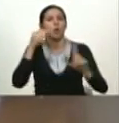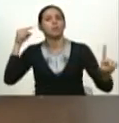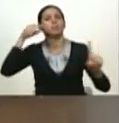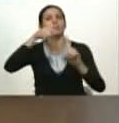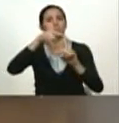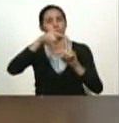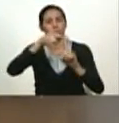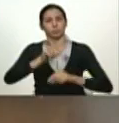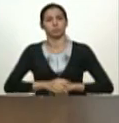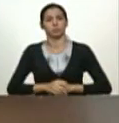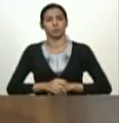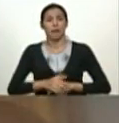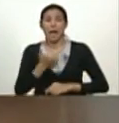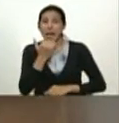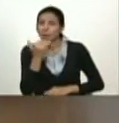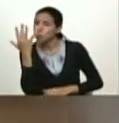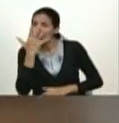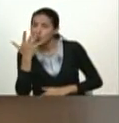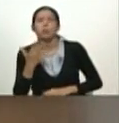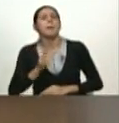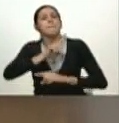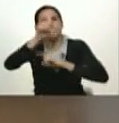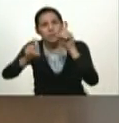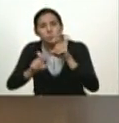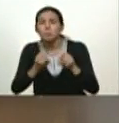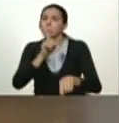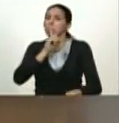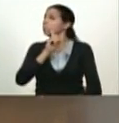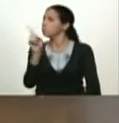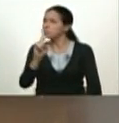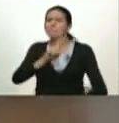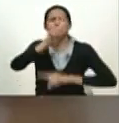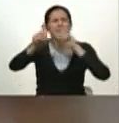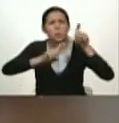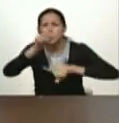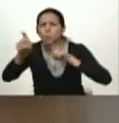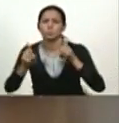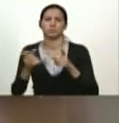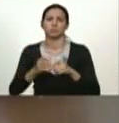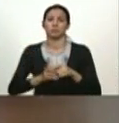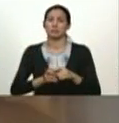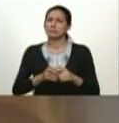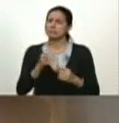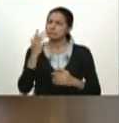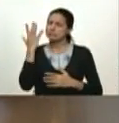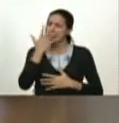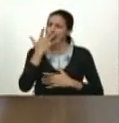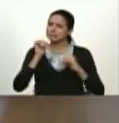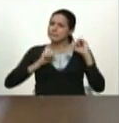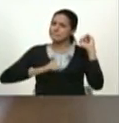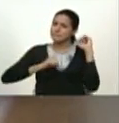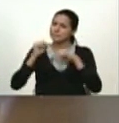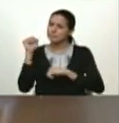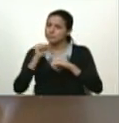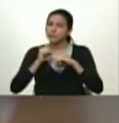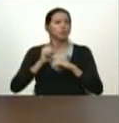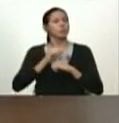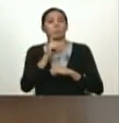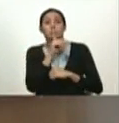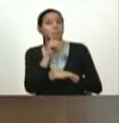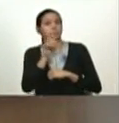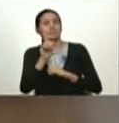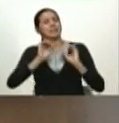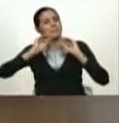si tienen una duda pregunten si están vacilando en un tema pregunten y